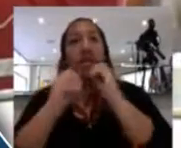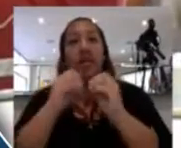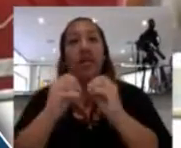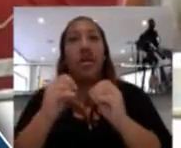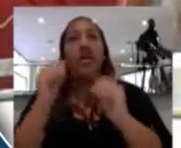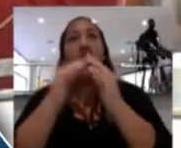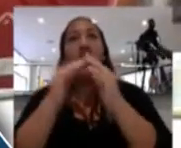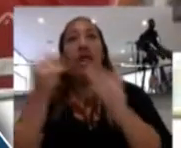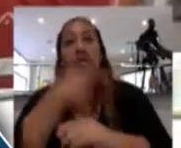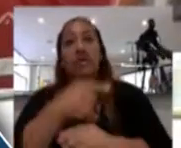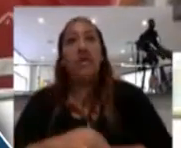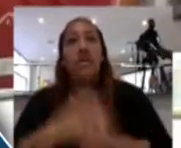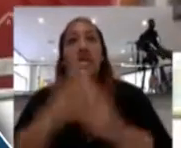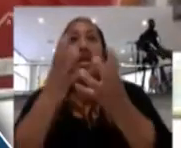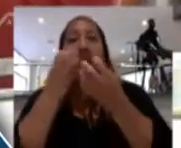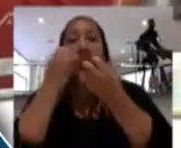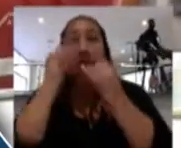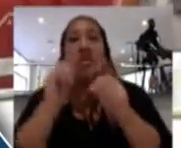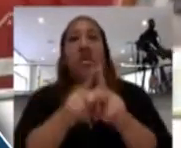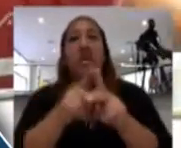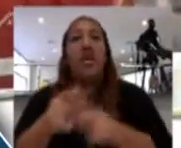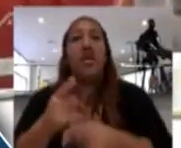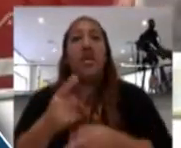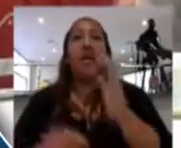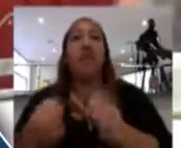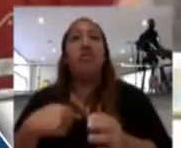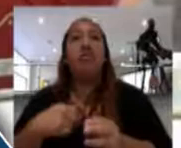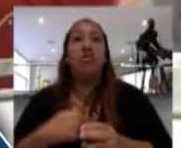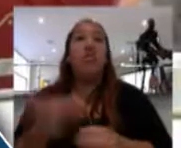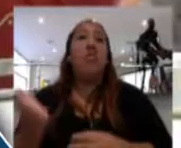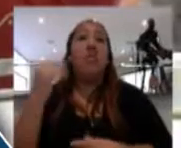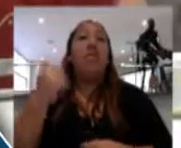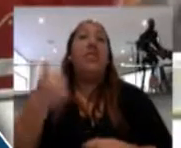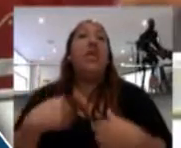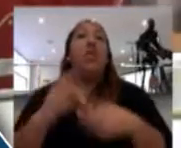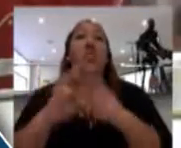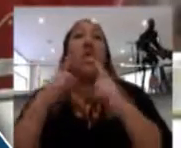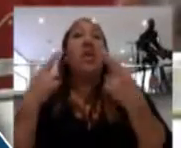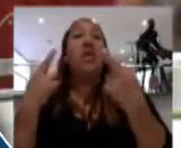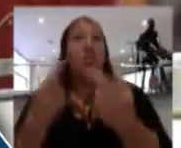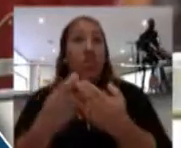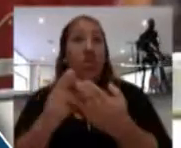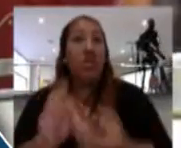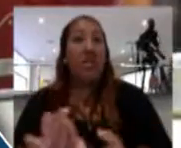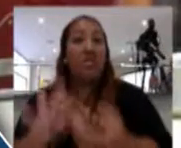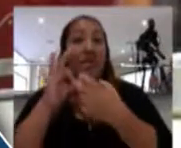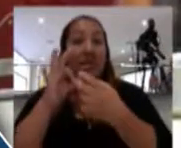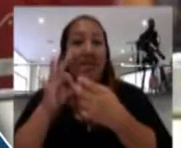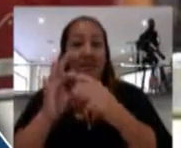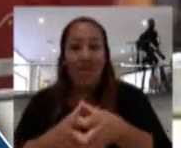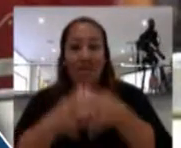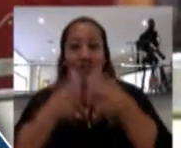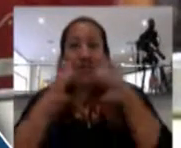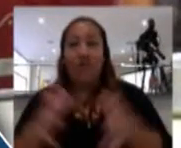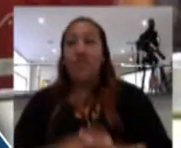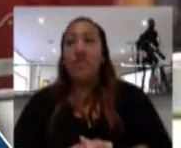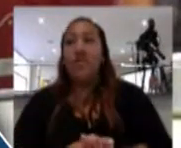adecuada. Quiero informarles que vamos a tener una sesión extraordinaria